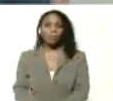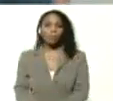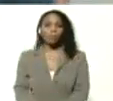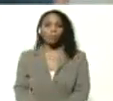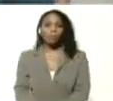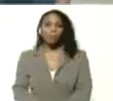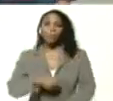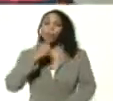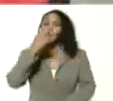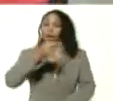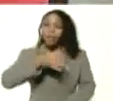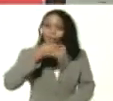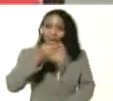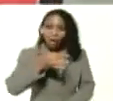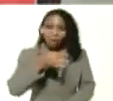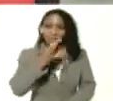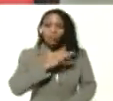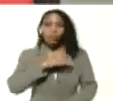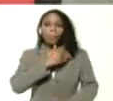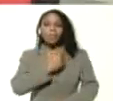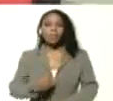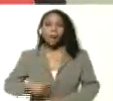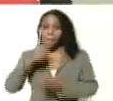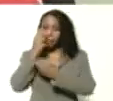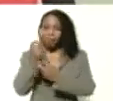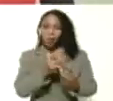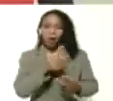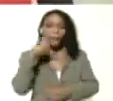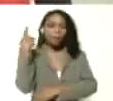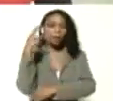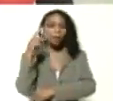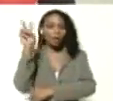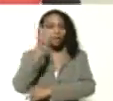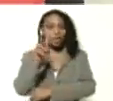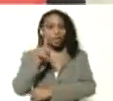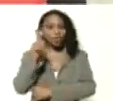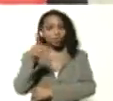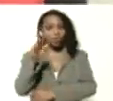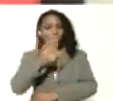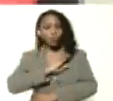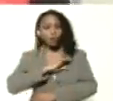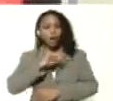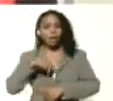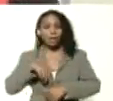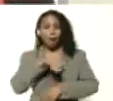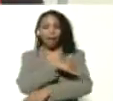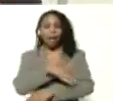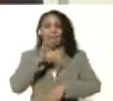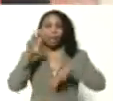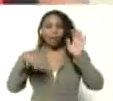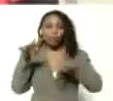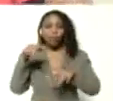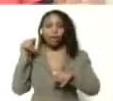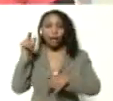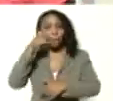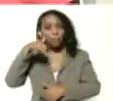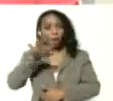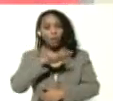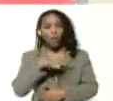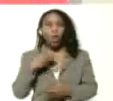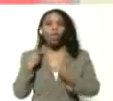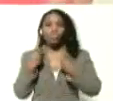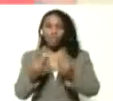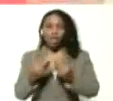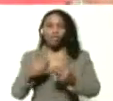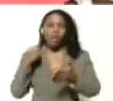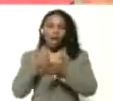buenas tardes señor presidente bienvenido a la parroquia El Valle su parroquia desde la calle 14 aquí está su pueblo dando la lucha